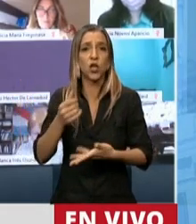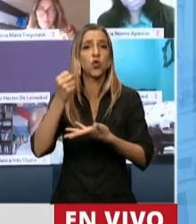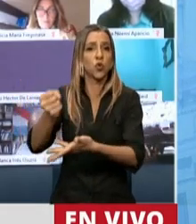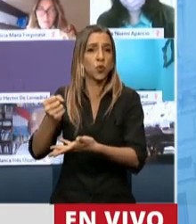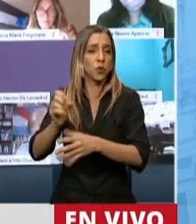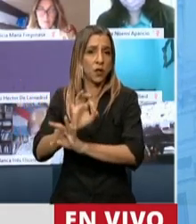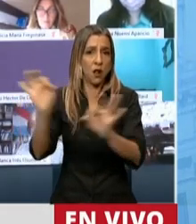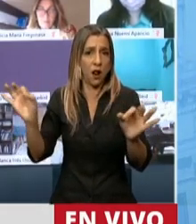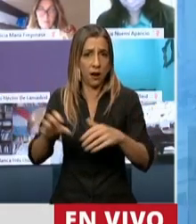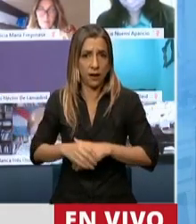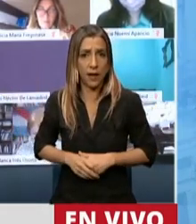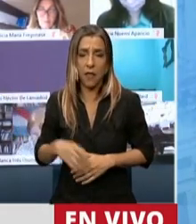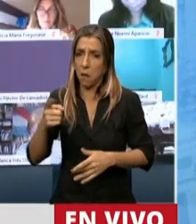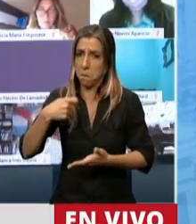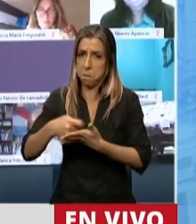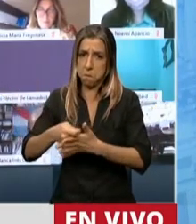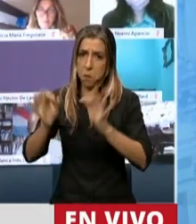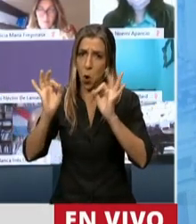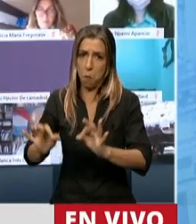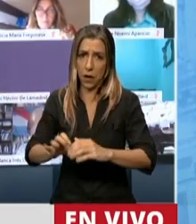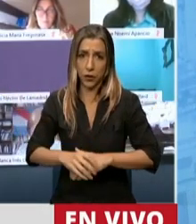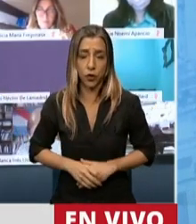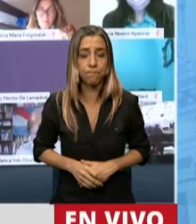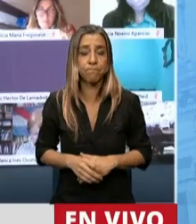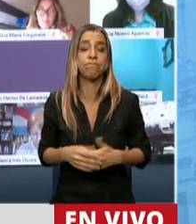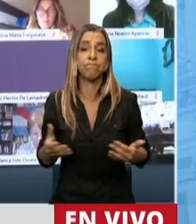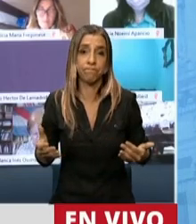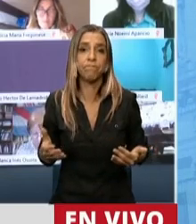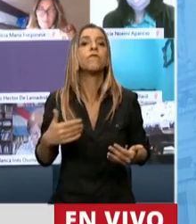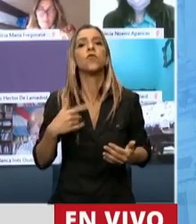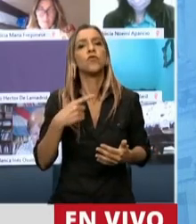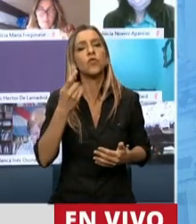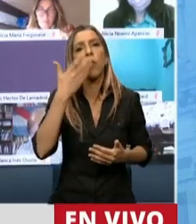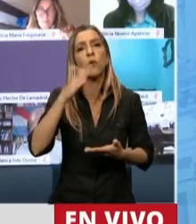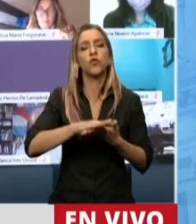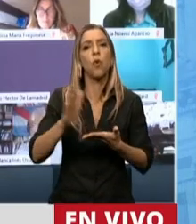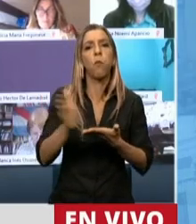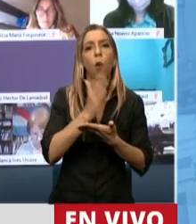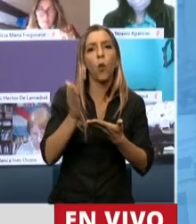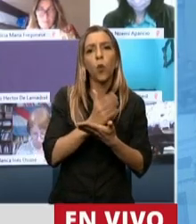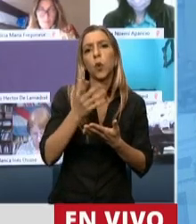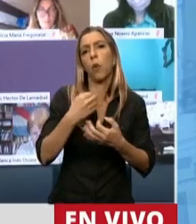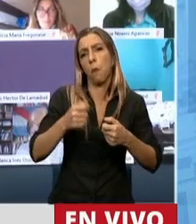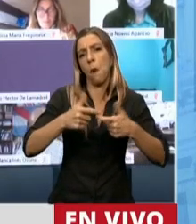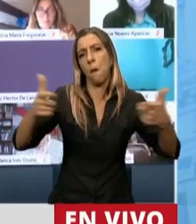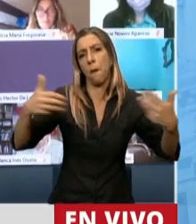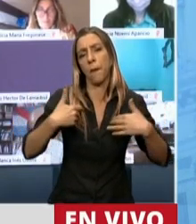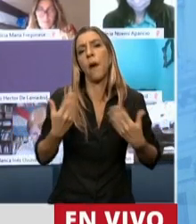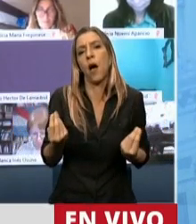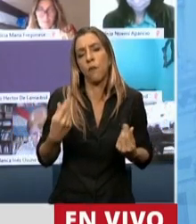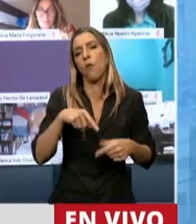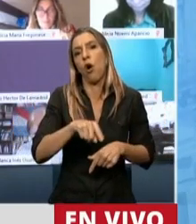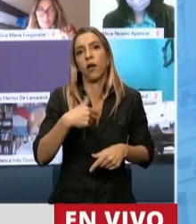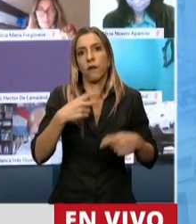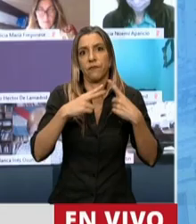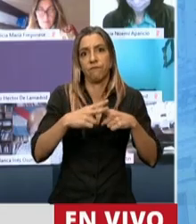retención. Eso quería aclarar. La productividad que se va a mejorar por la transversabilidad de esta revolución